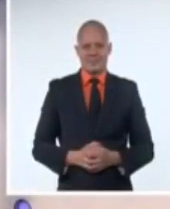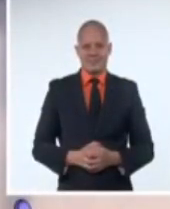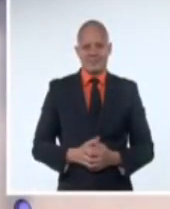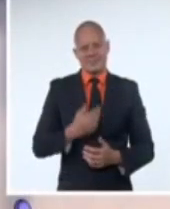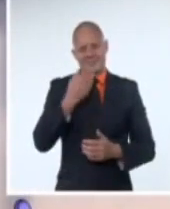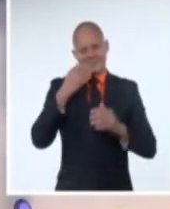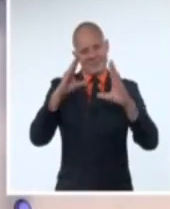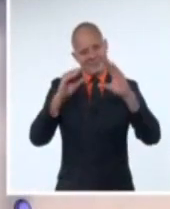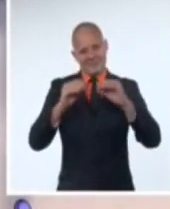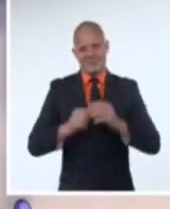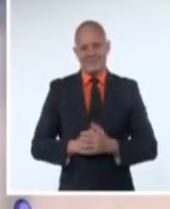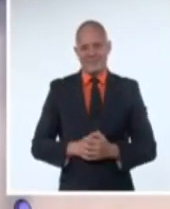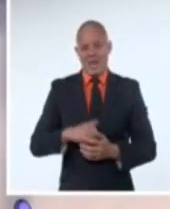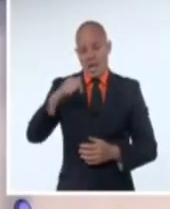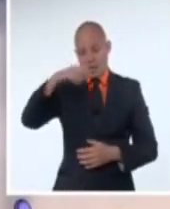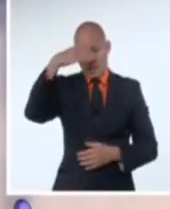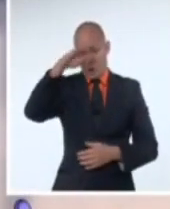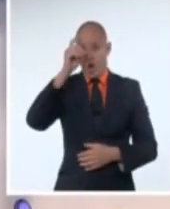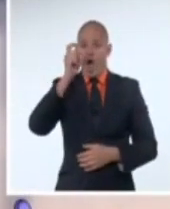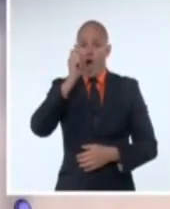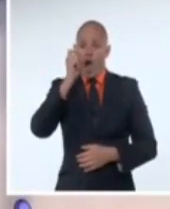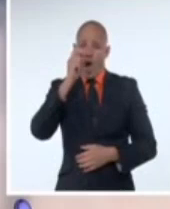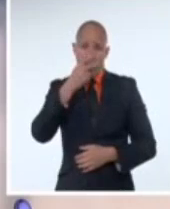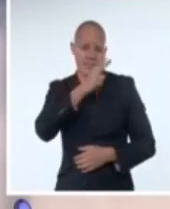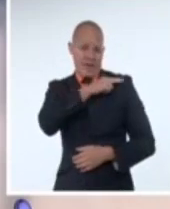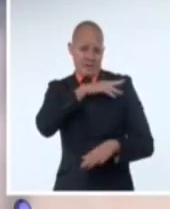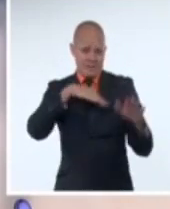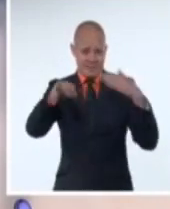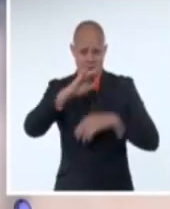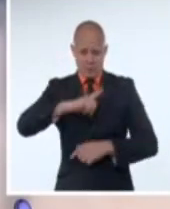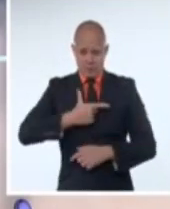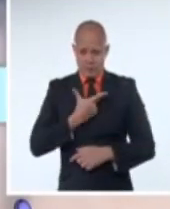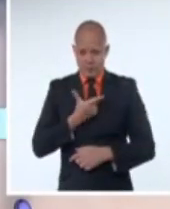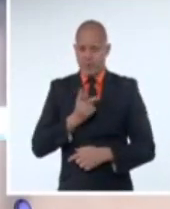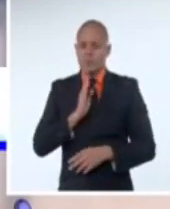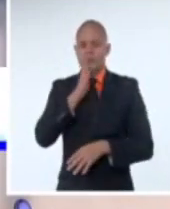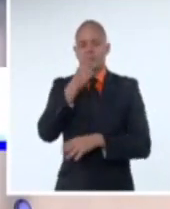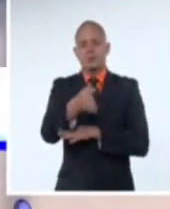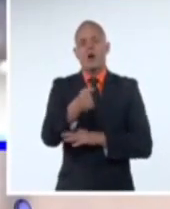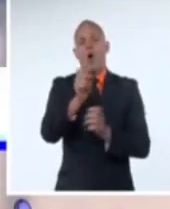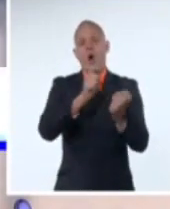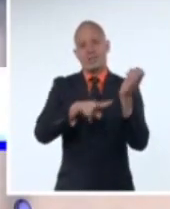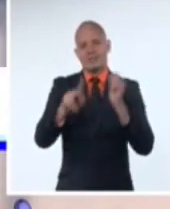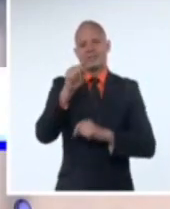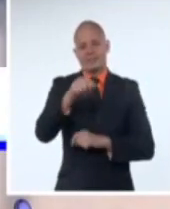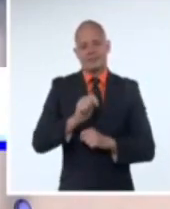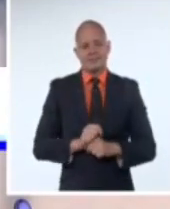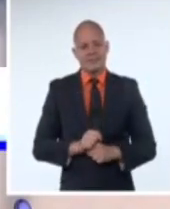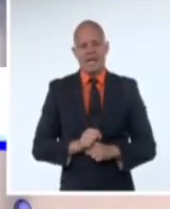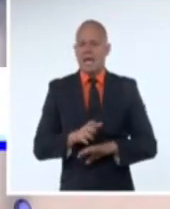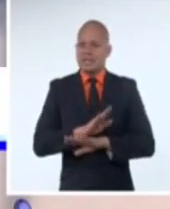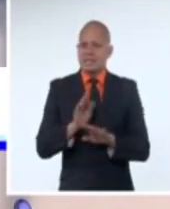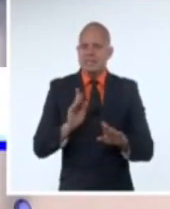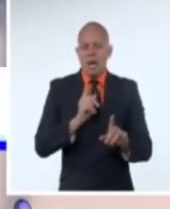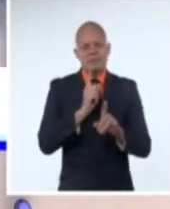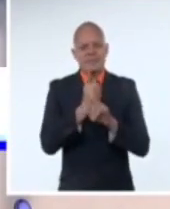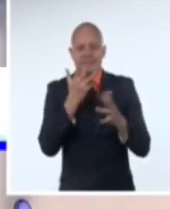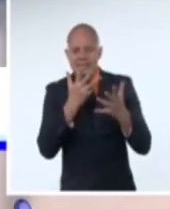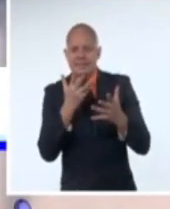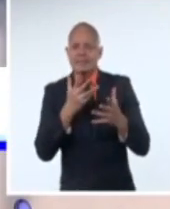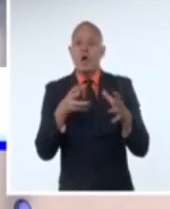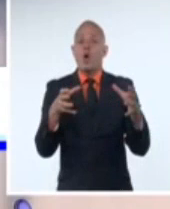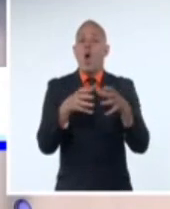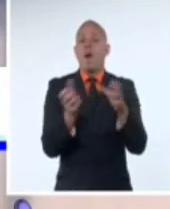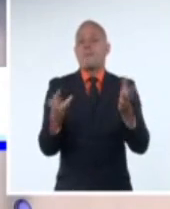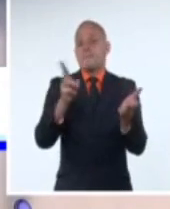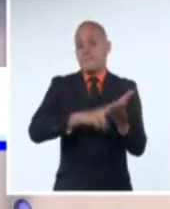El ministro de Cultura, Alpidio Alonso, durante su visita a la provincia de Holguín, intercambió con miembros de la Asociación Hermano Saiz y de